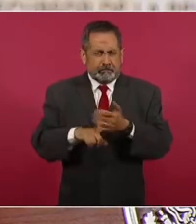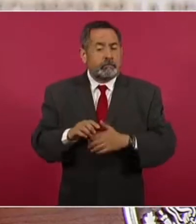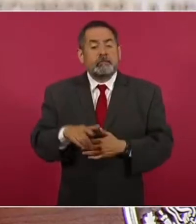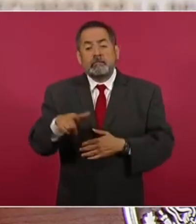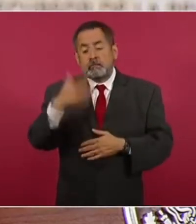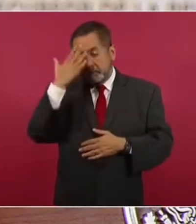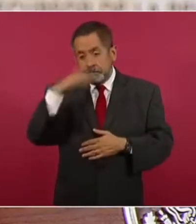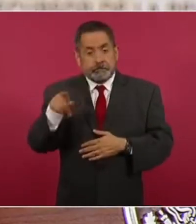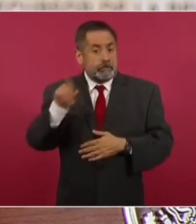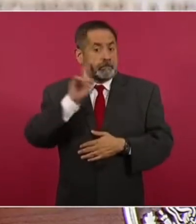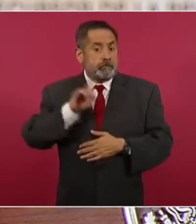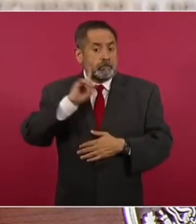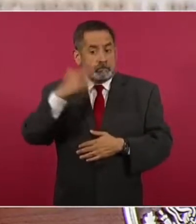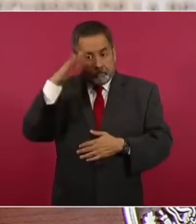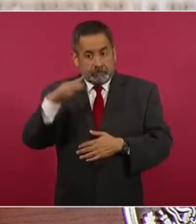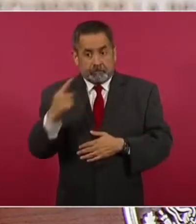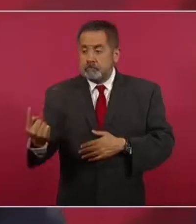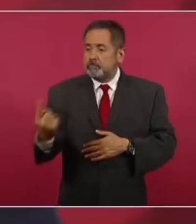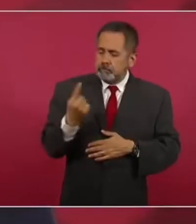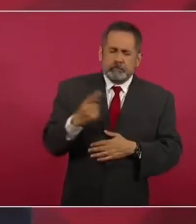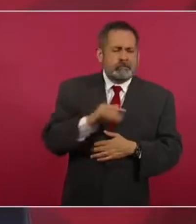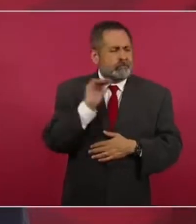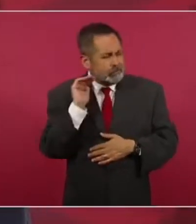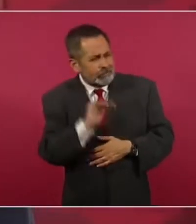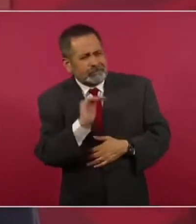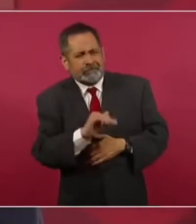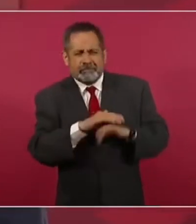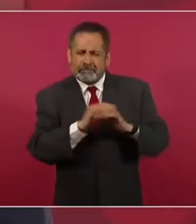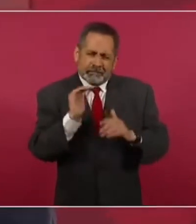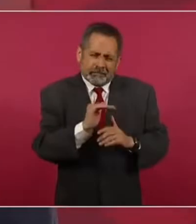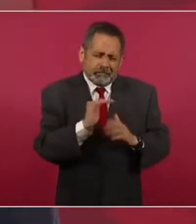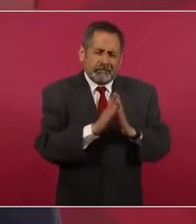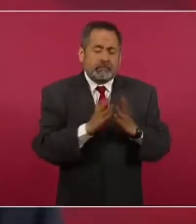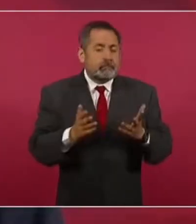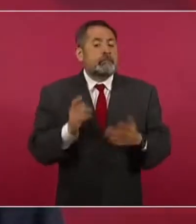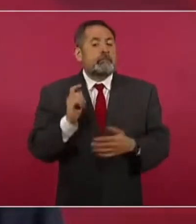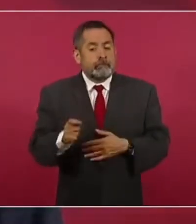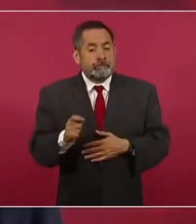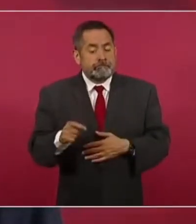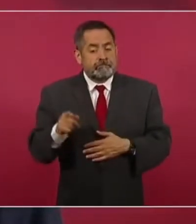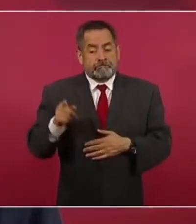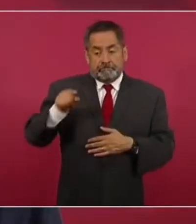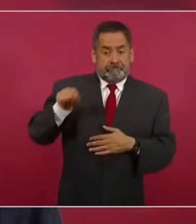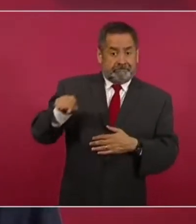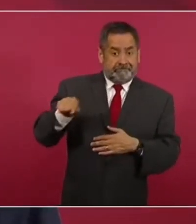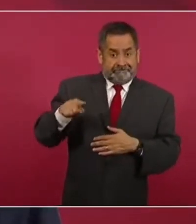me insistía mucho, de que tiene a sus